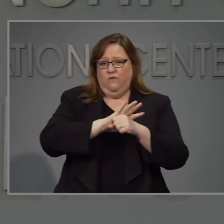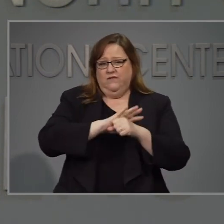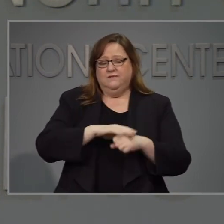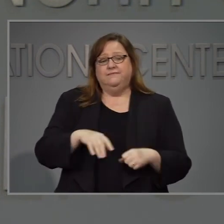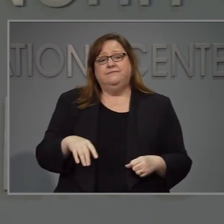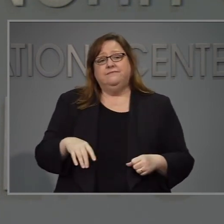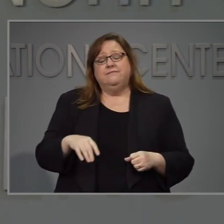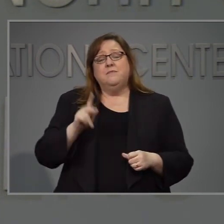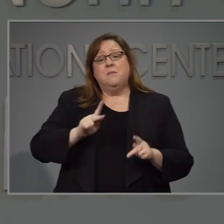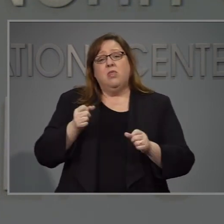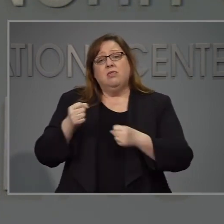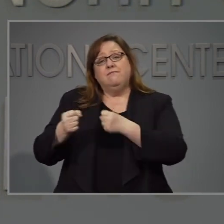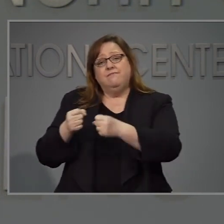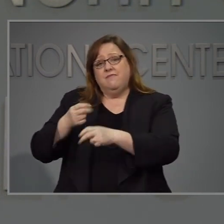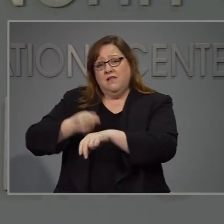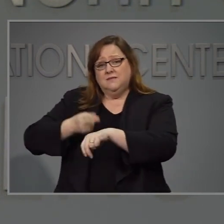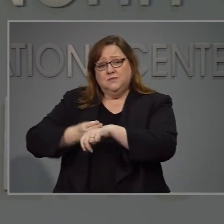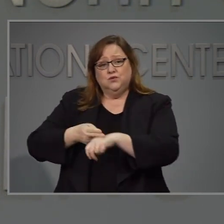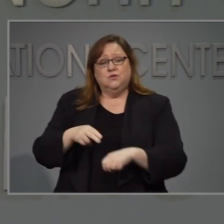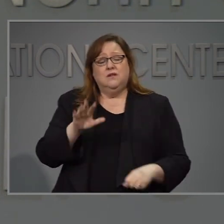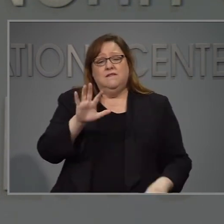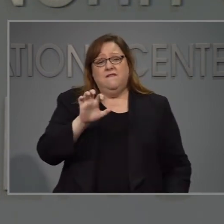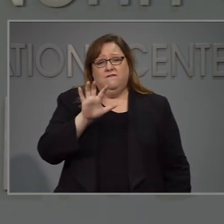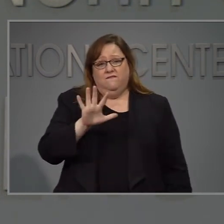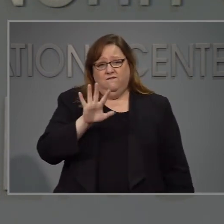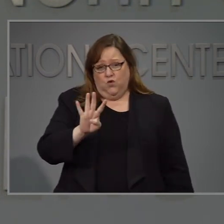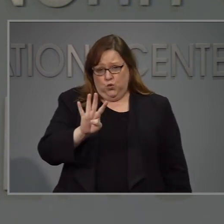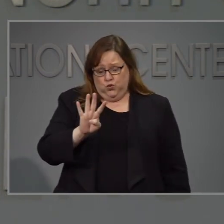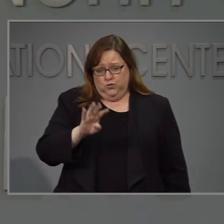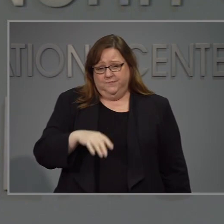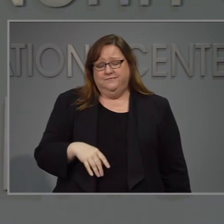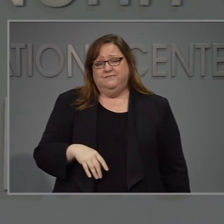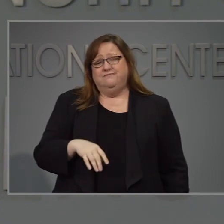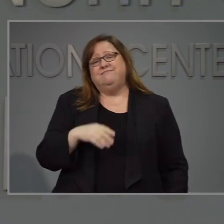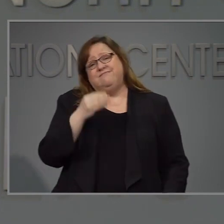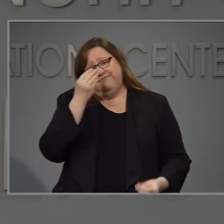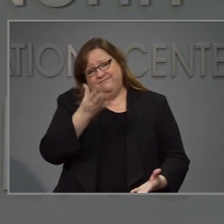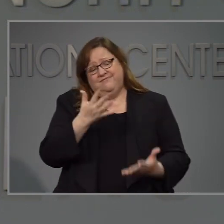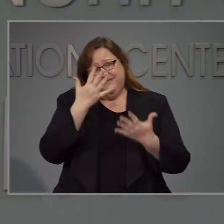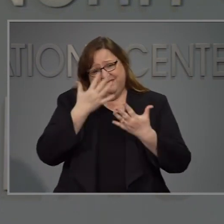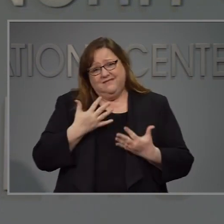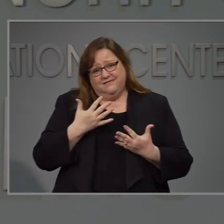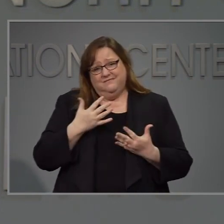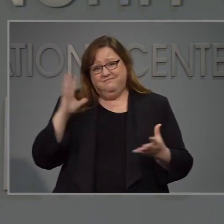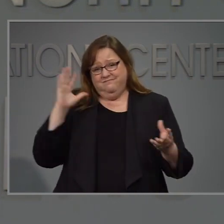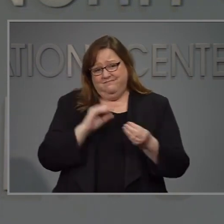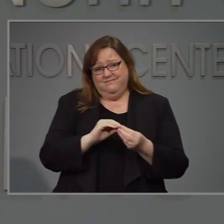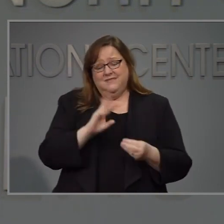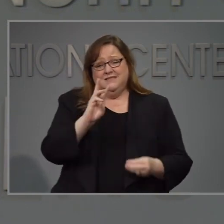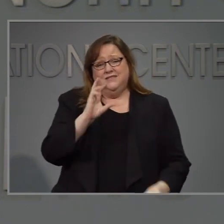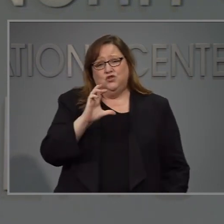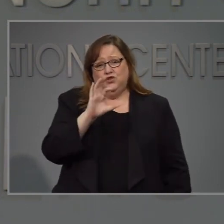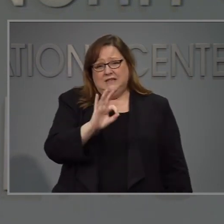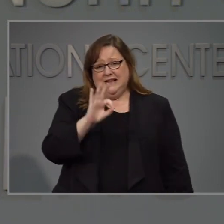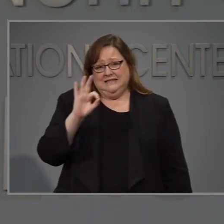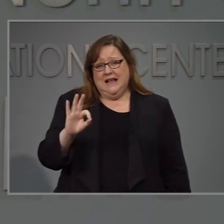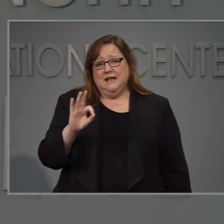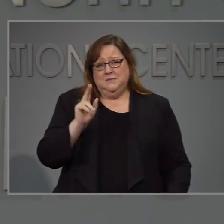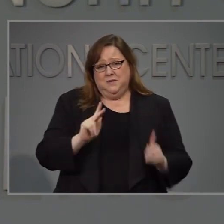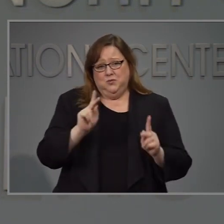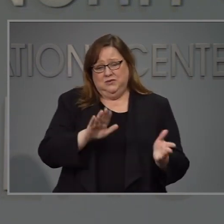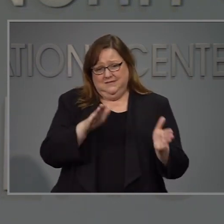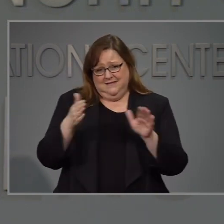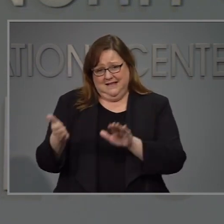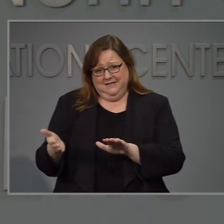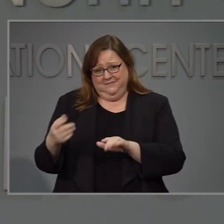en el hospital y desafortunadamente 699 defunciones. Este virus continúa